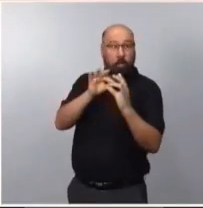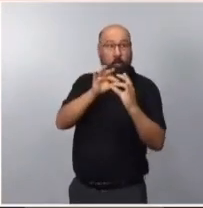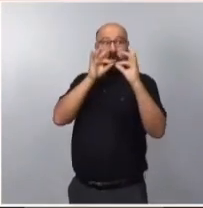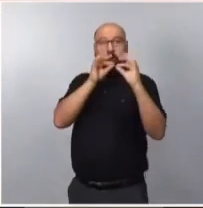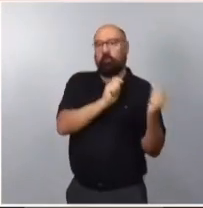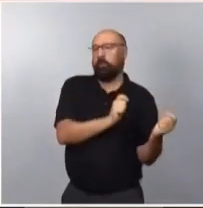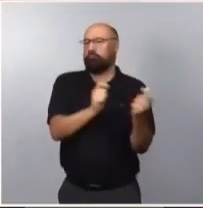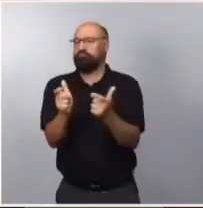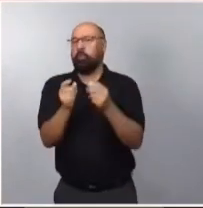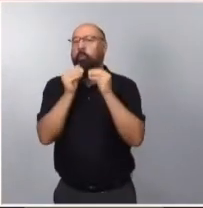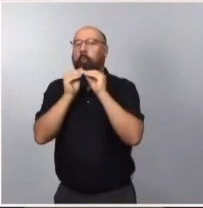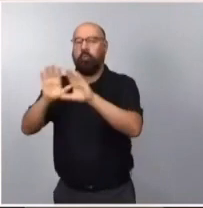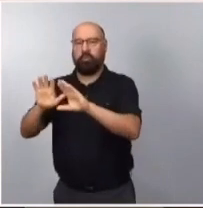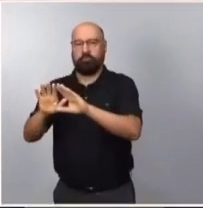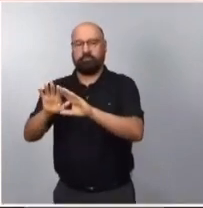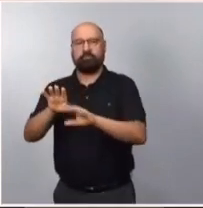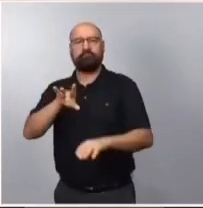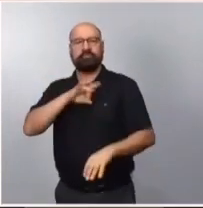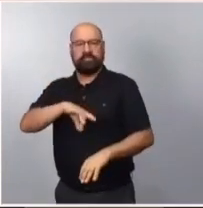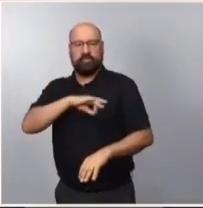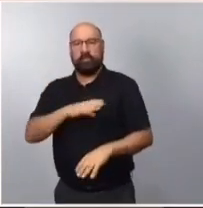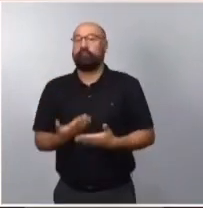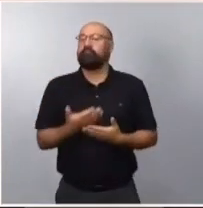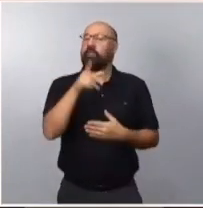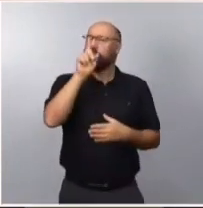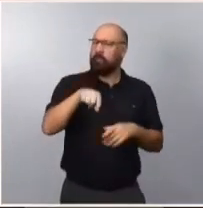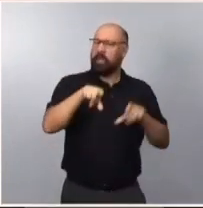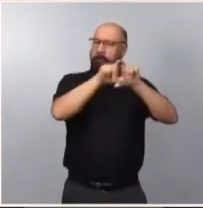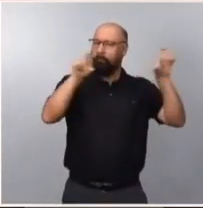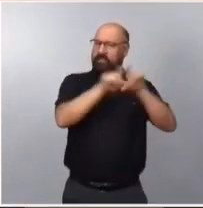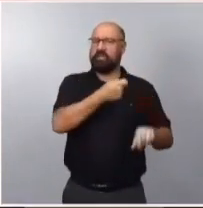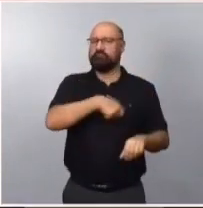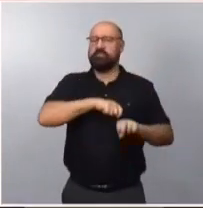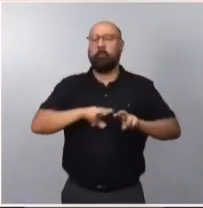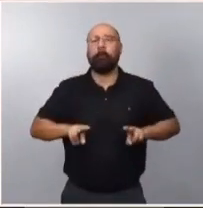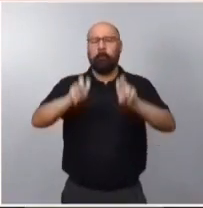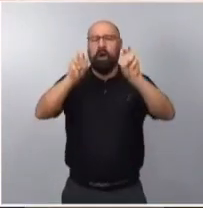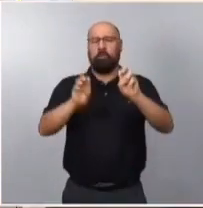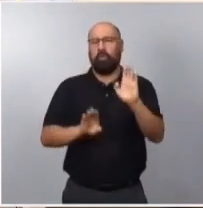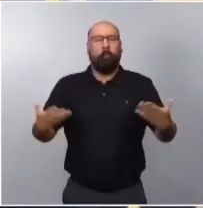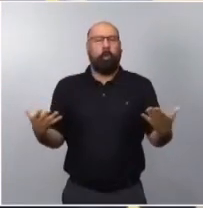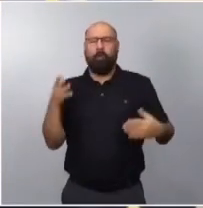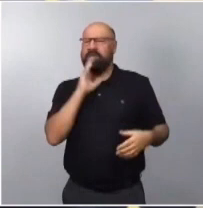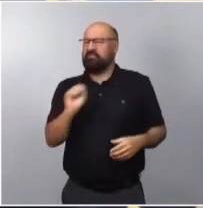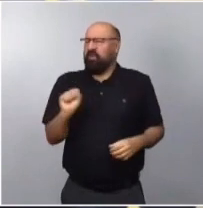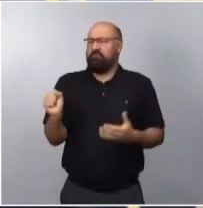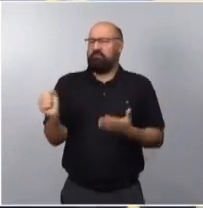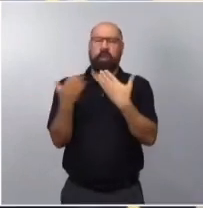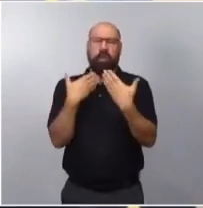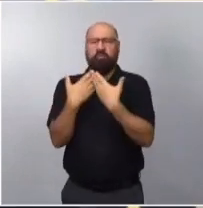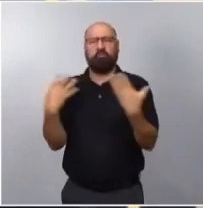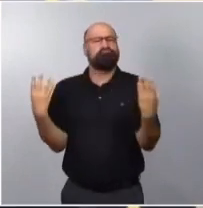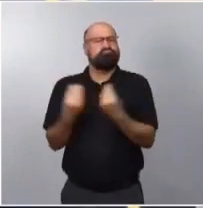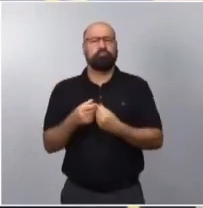interés que tienen empresas que son vanguardia y que son referencia en estos ámbitos y que son españolas. Chile, como